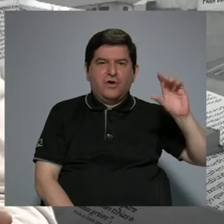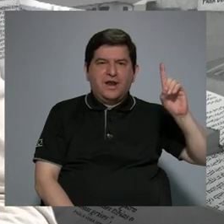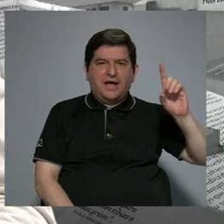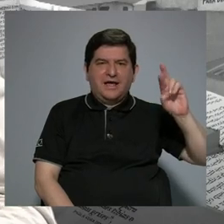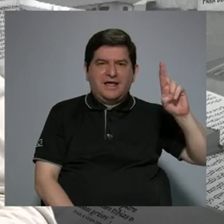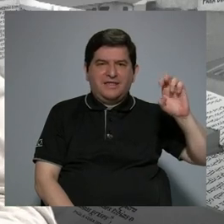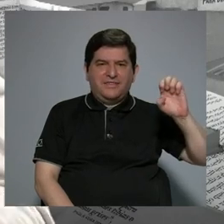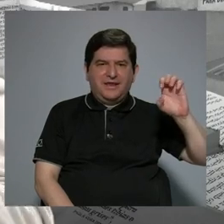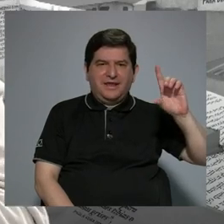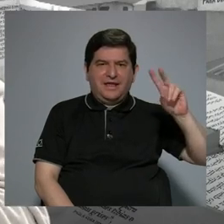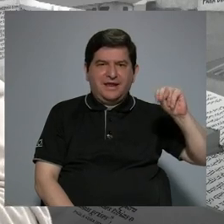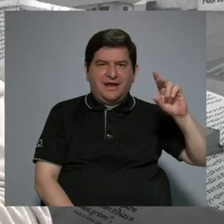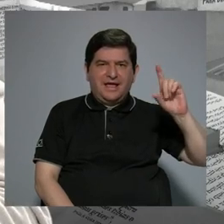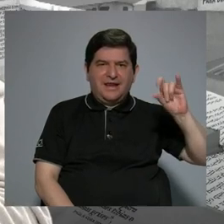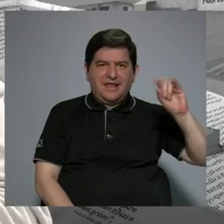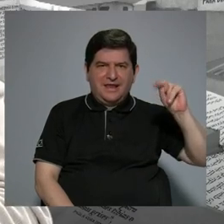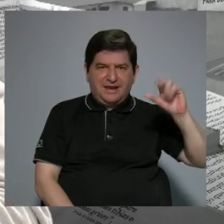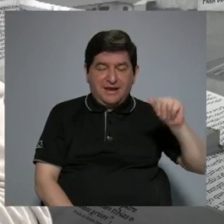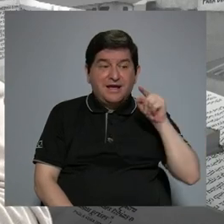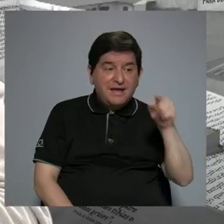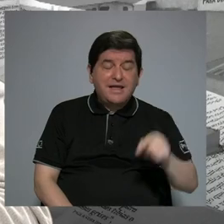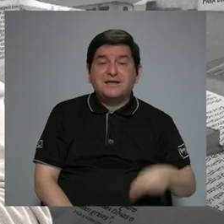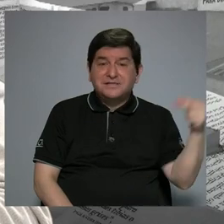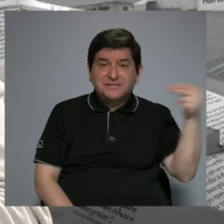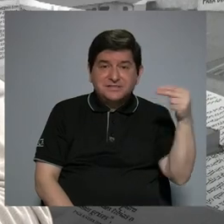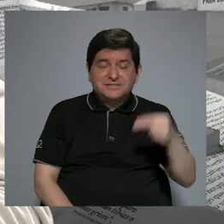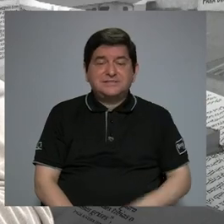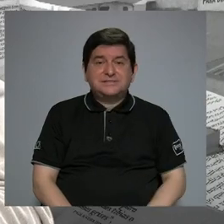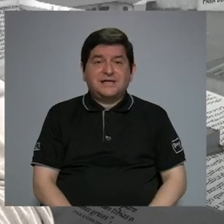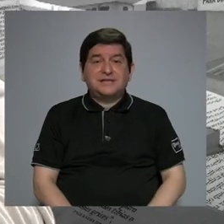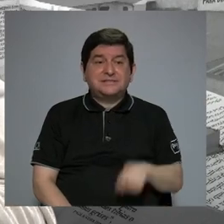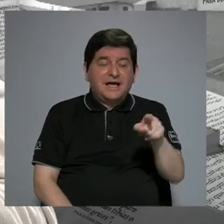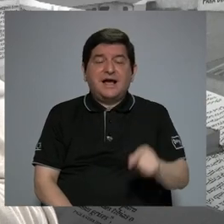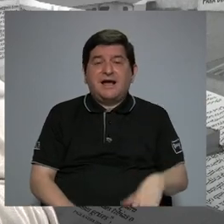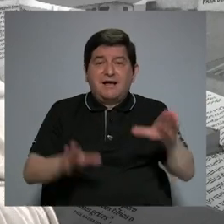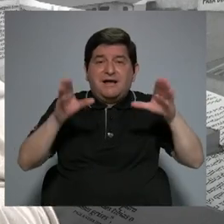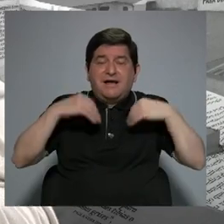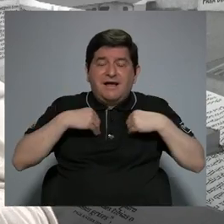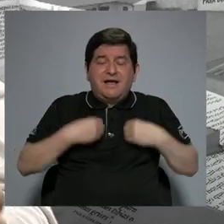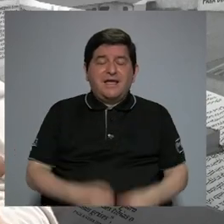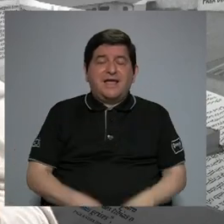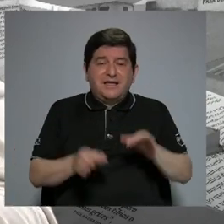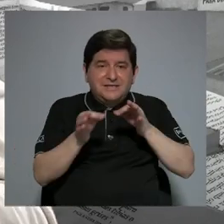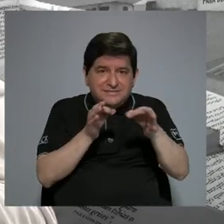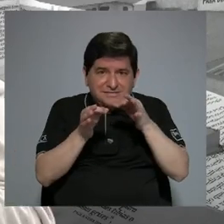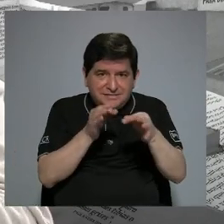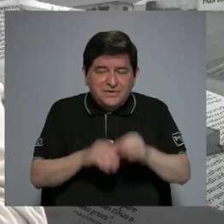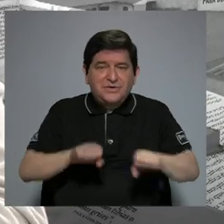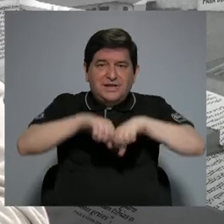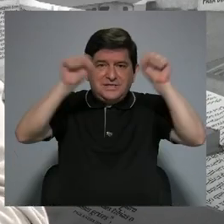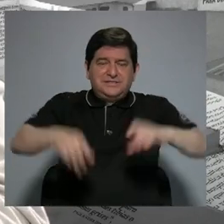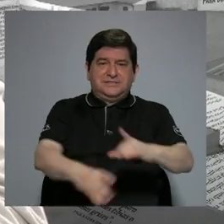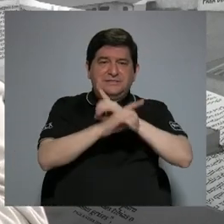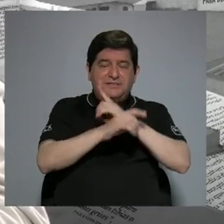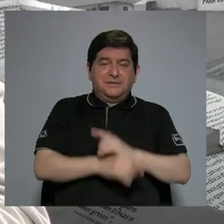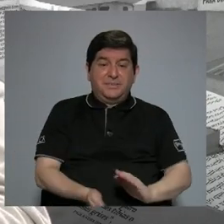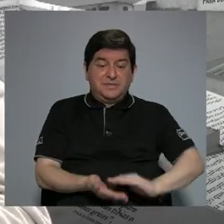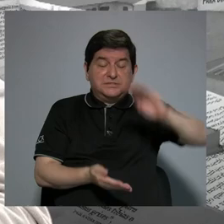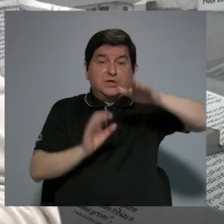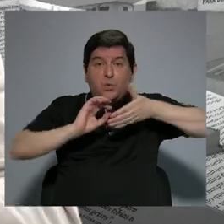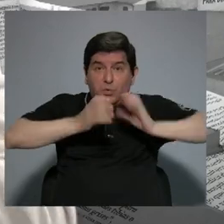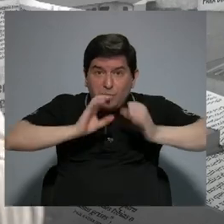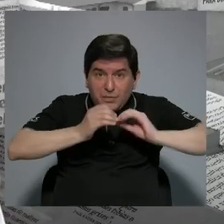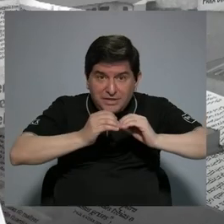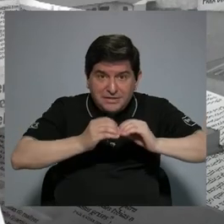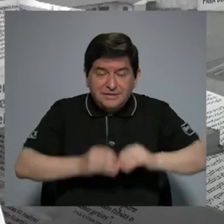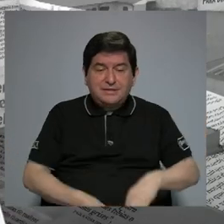hormonas tienen receptores en las células del sistema inmune y cuando esas hormonas aumentan en concentración en nuestro cuerpo